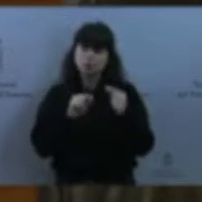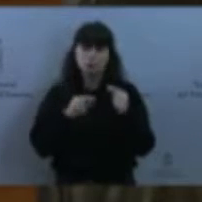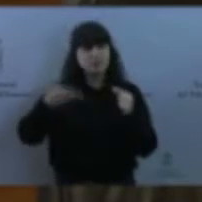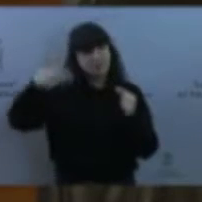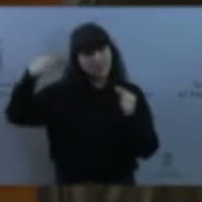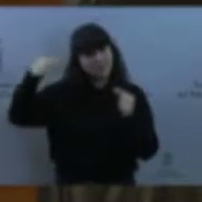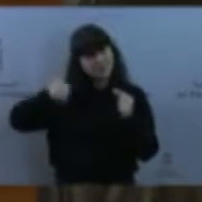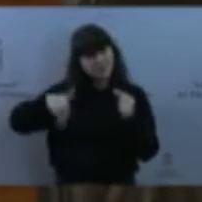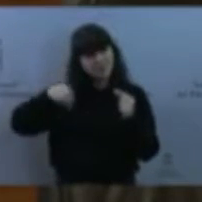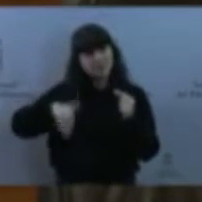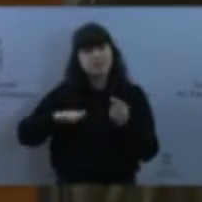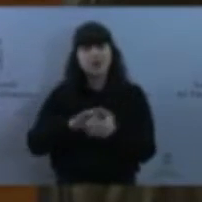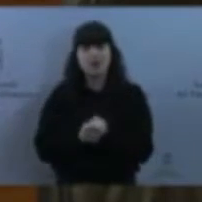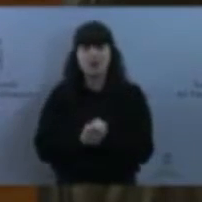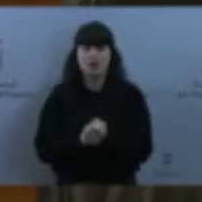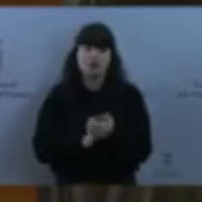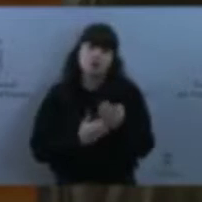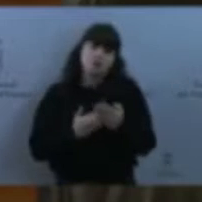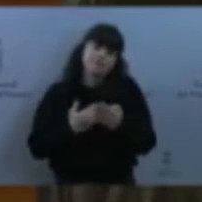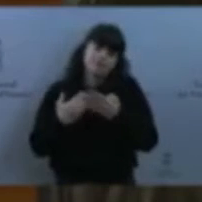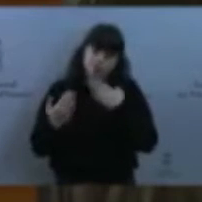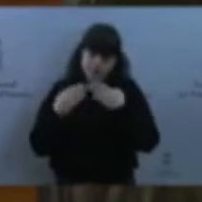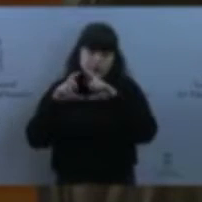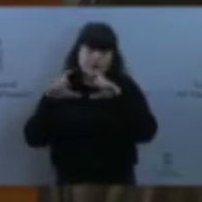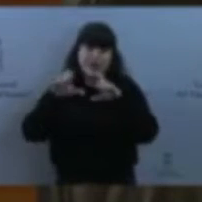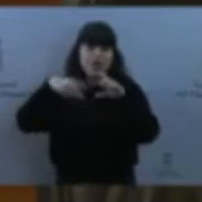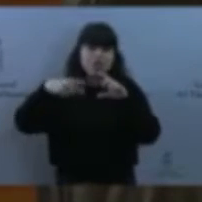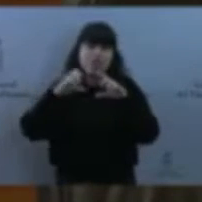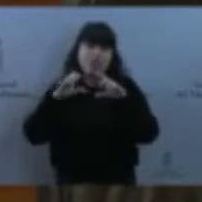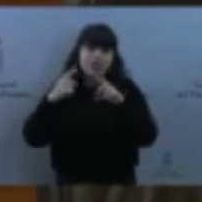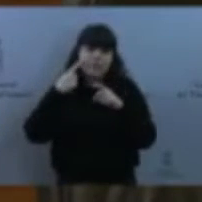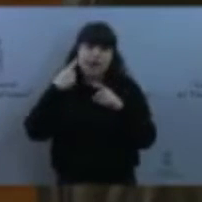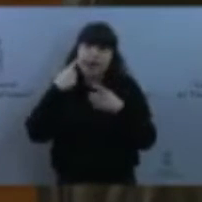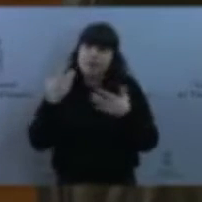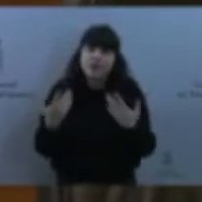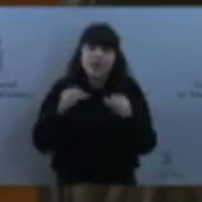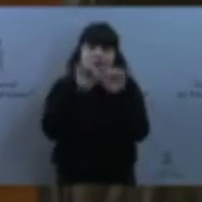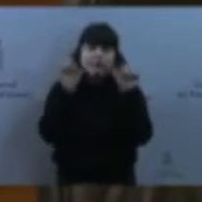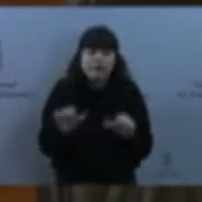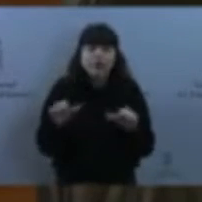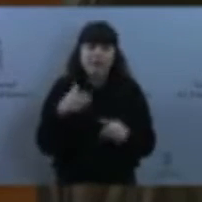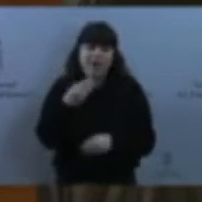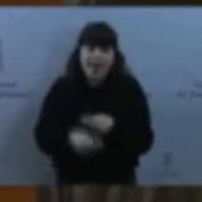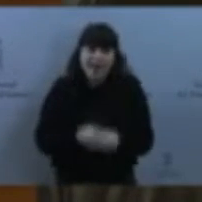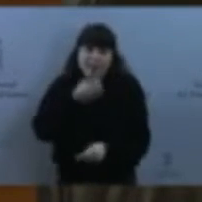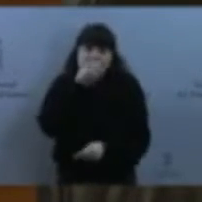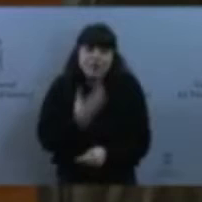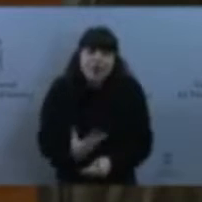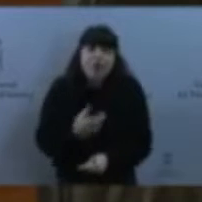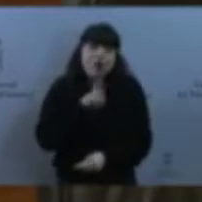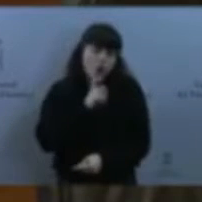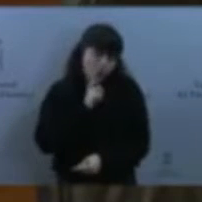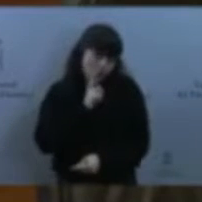sobre cuál debe ser la manera de proceder correcta. Y no está resultando fácil tomar una decisión.